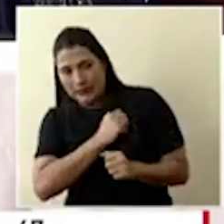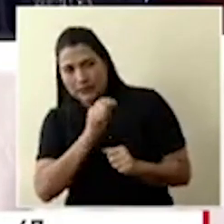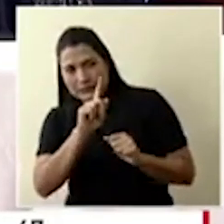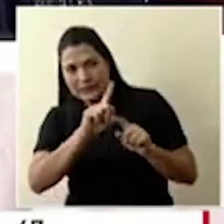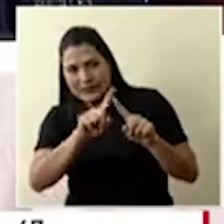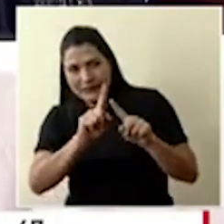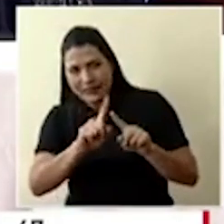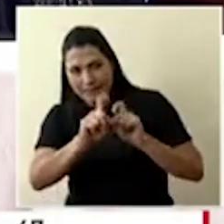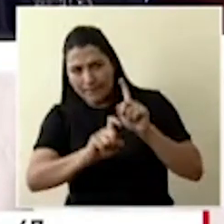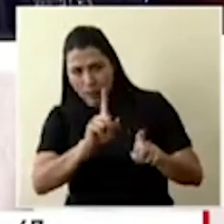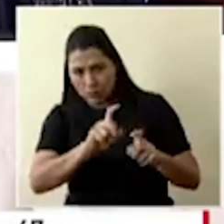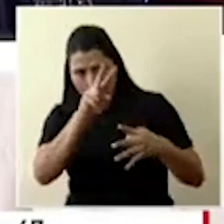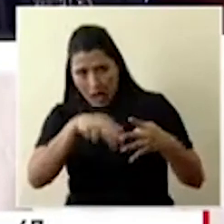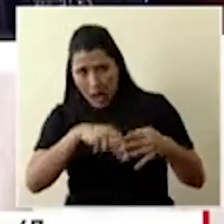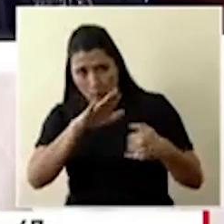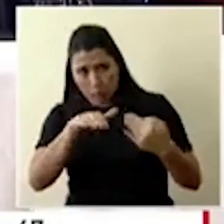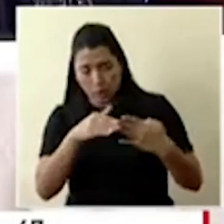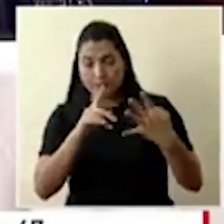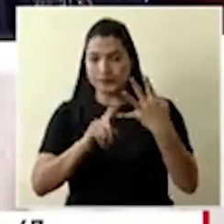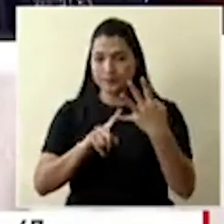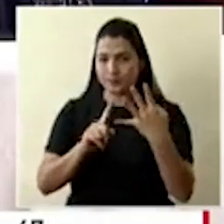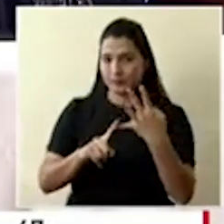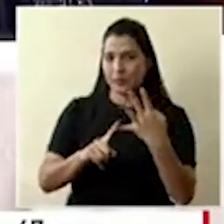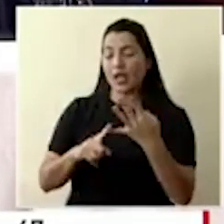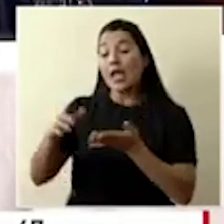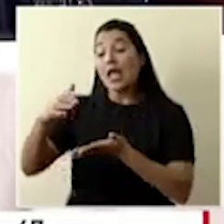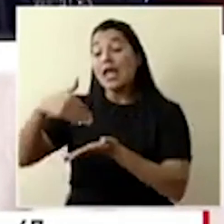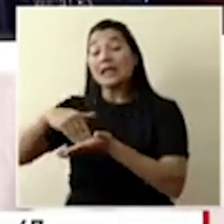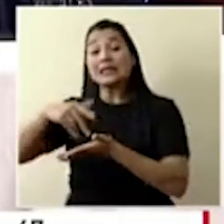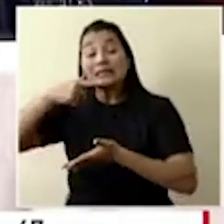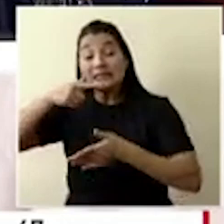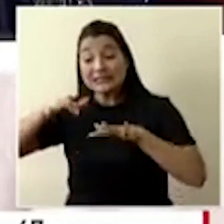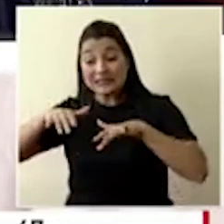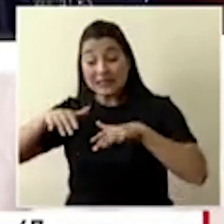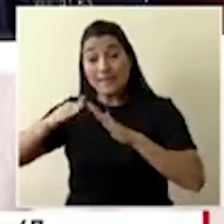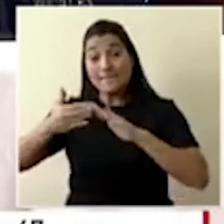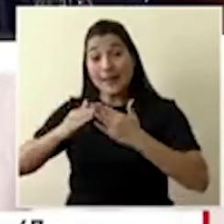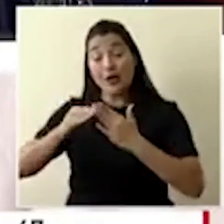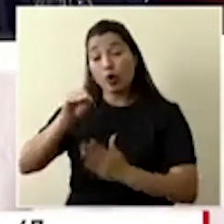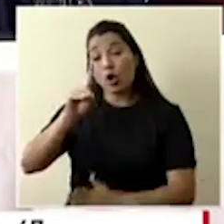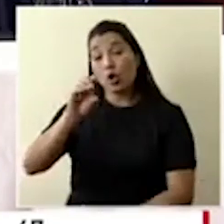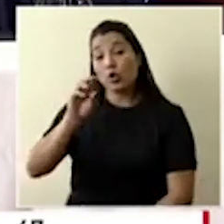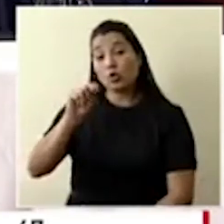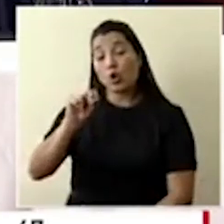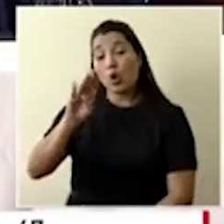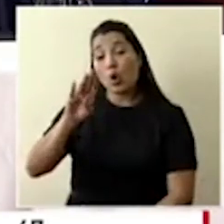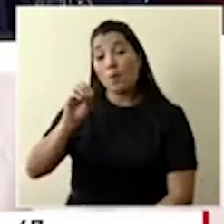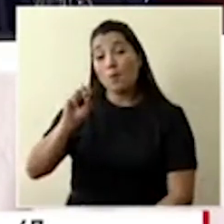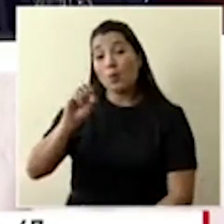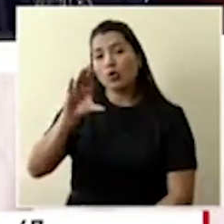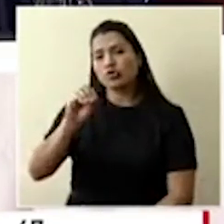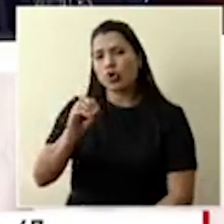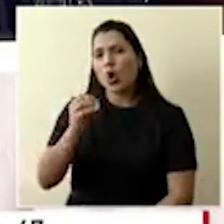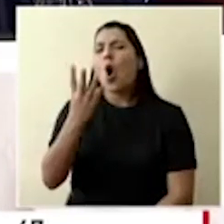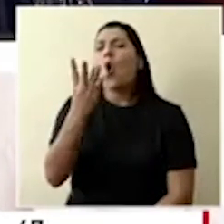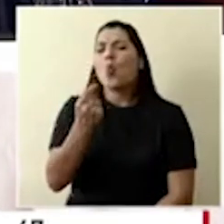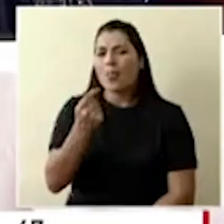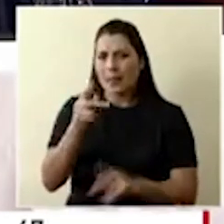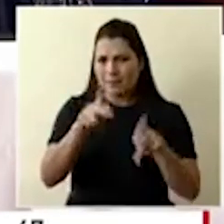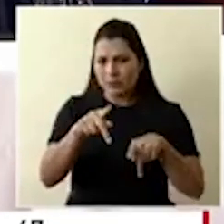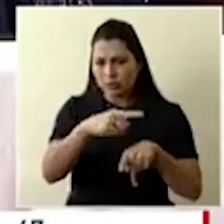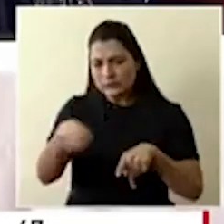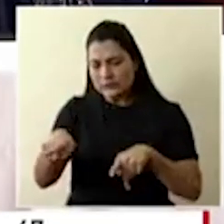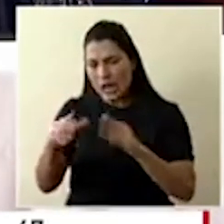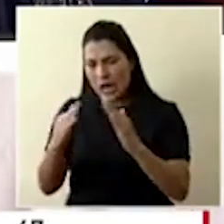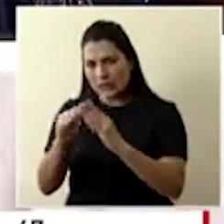Ministra, se las leo juntas. Ante el caso del call center de Barrio Don Bosco, ¿cuántas personas han sido enviadas a aislamiento y cuántos casos existen relacionados con